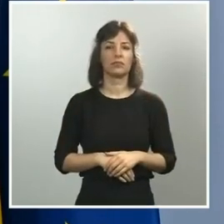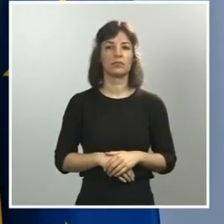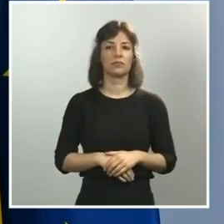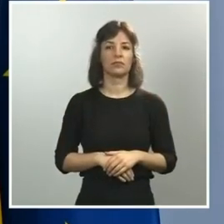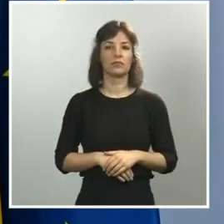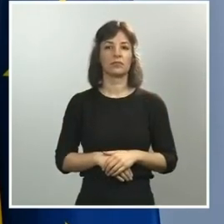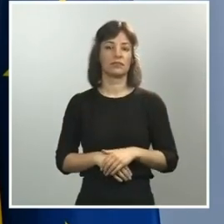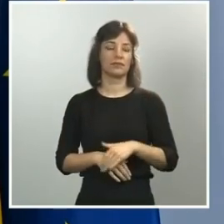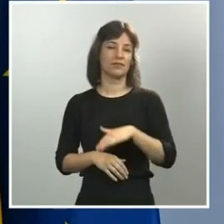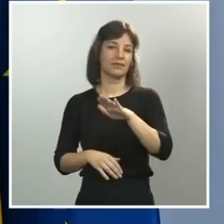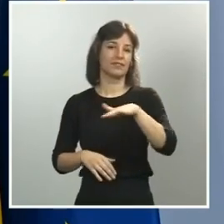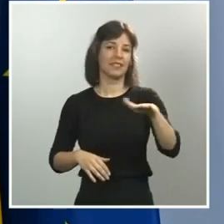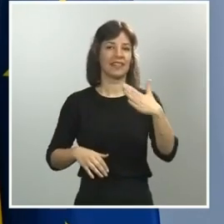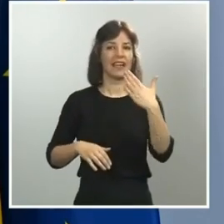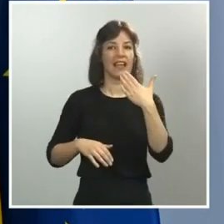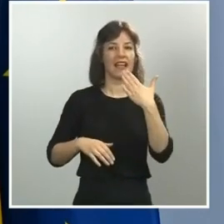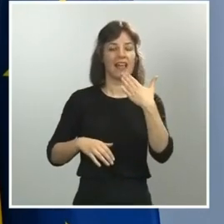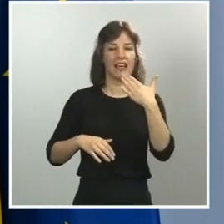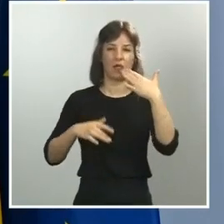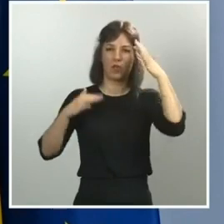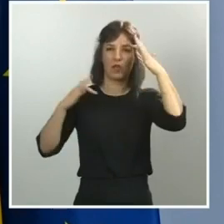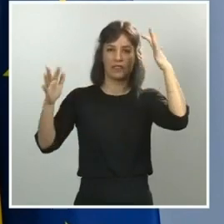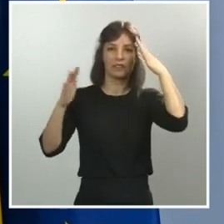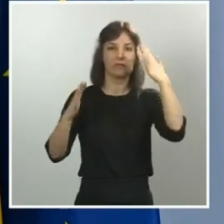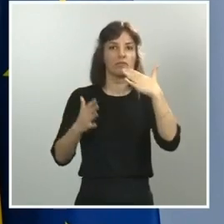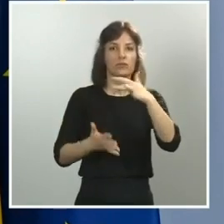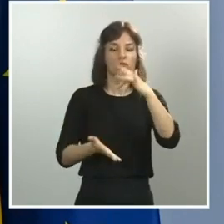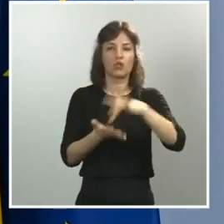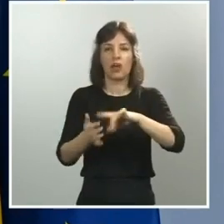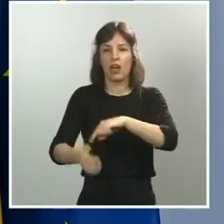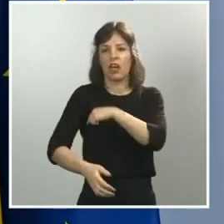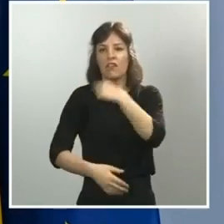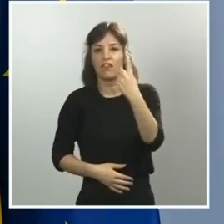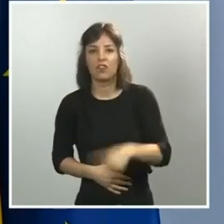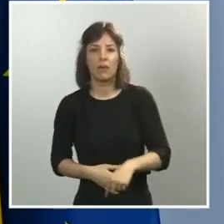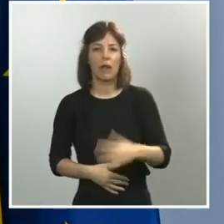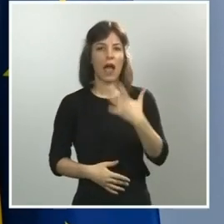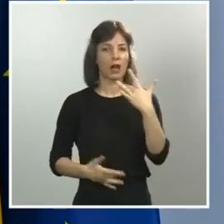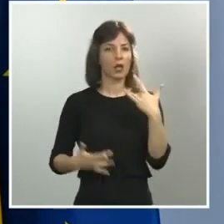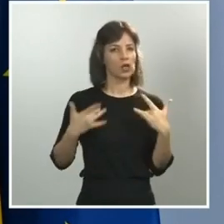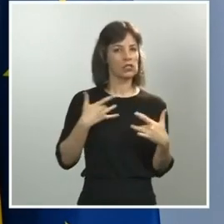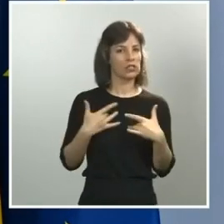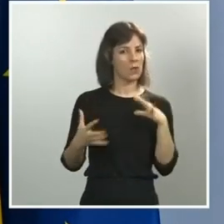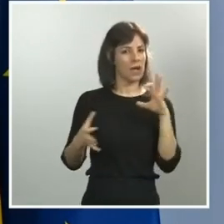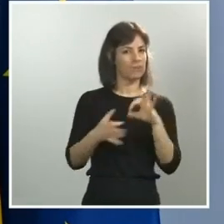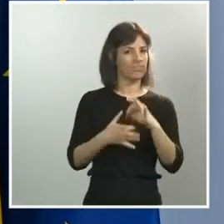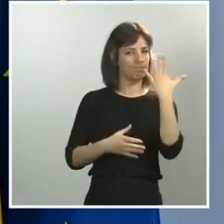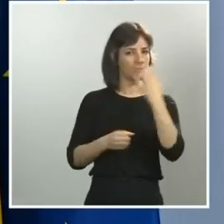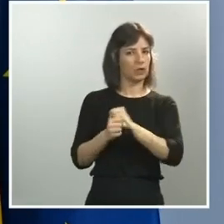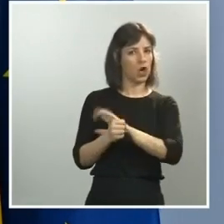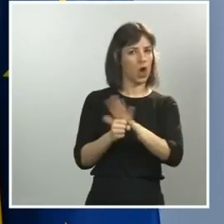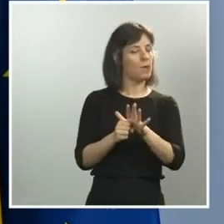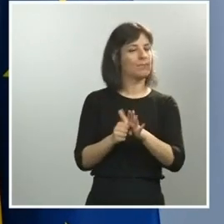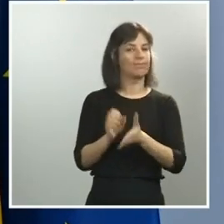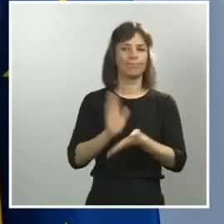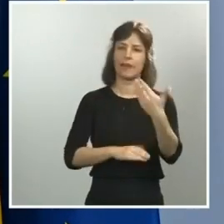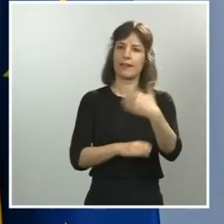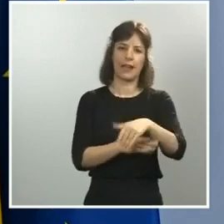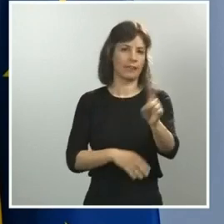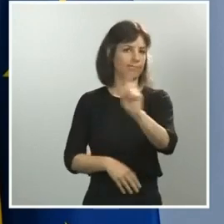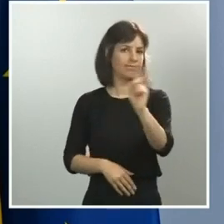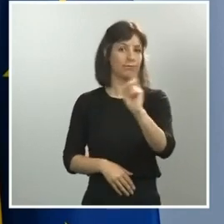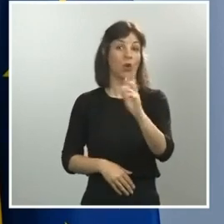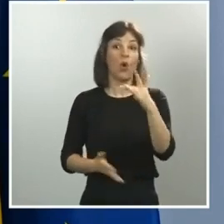adolescentes con fiebres o con síntomas que puedan ser compatibles con el COVID-19 o que se encuentren en cuarentena.